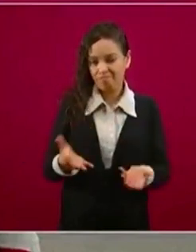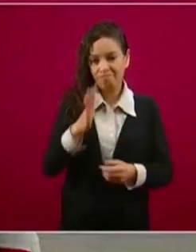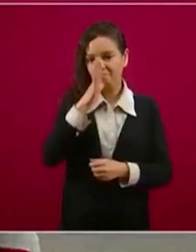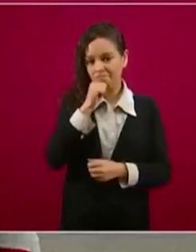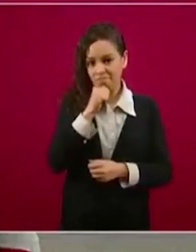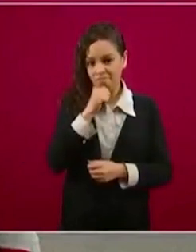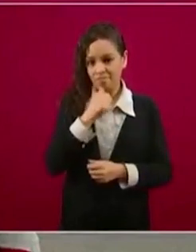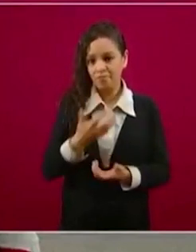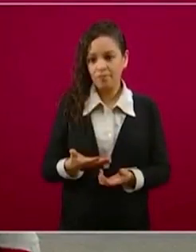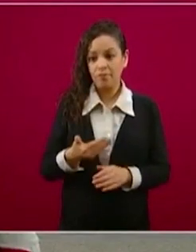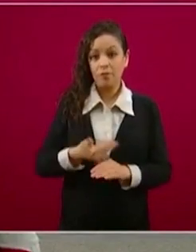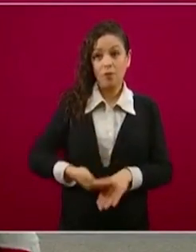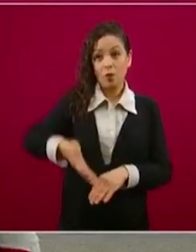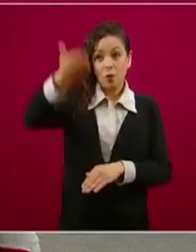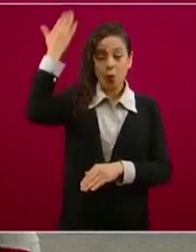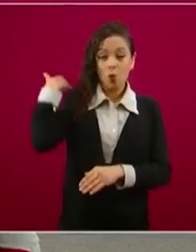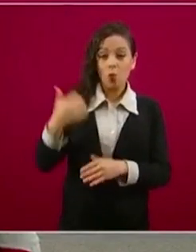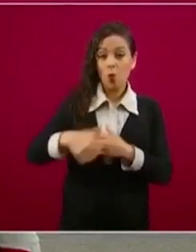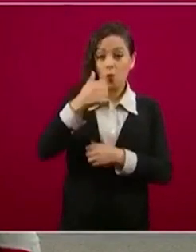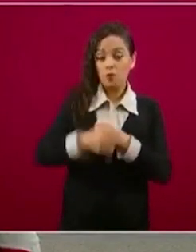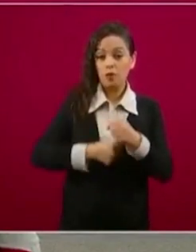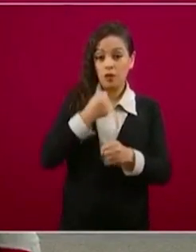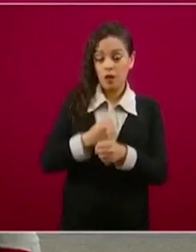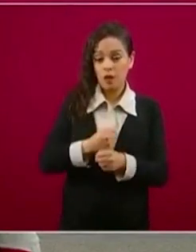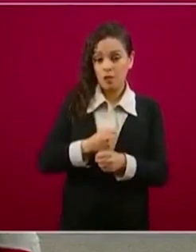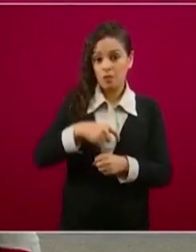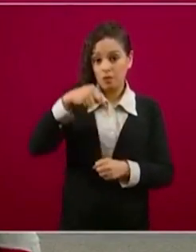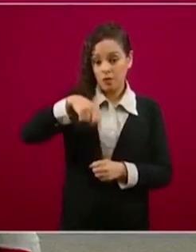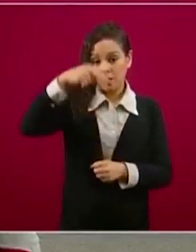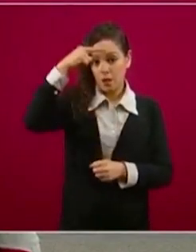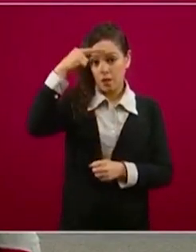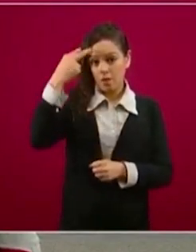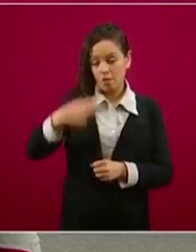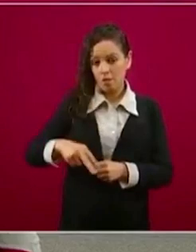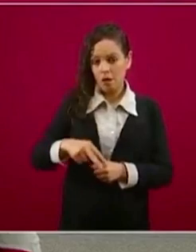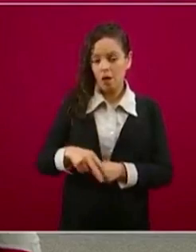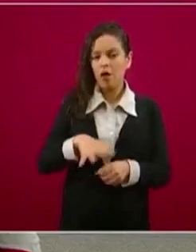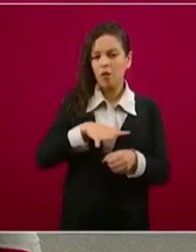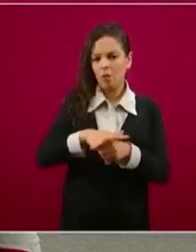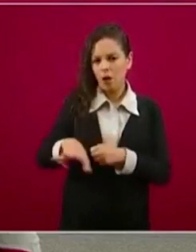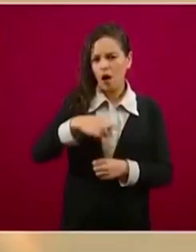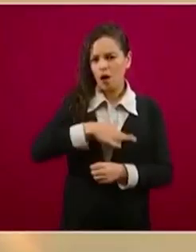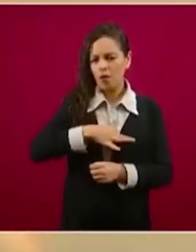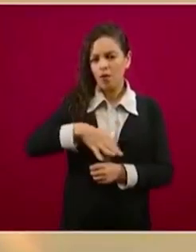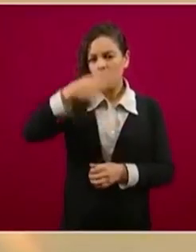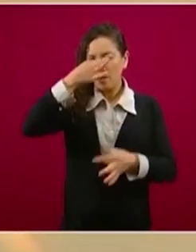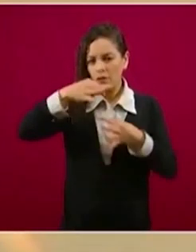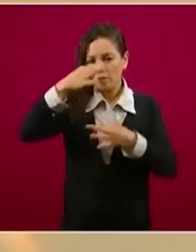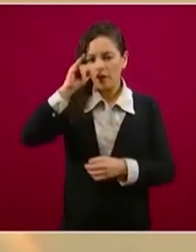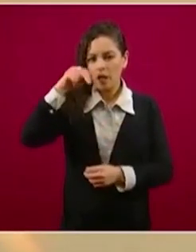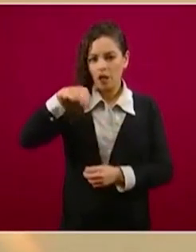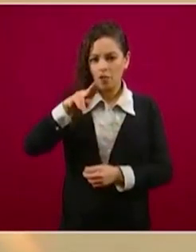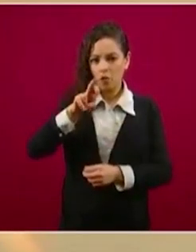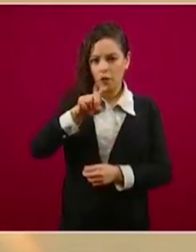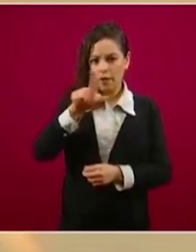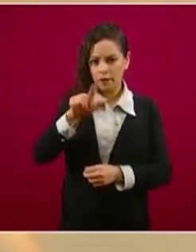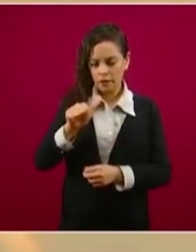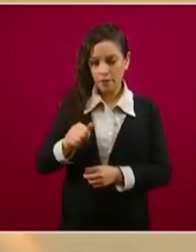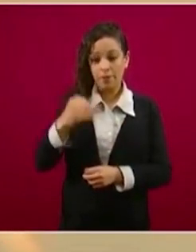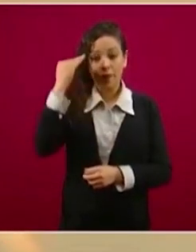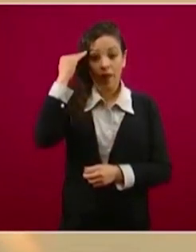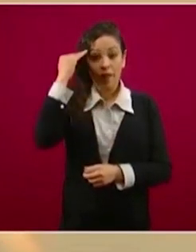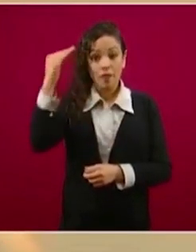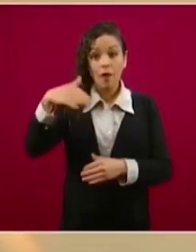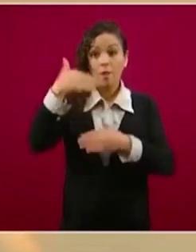la que vivimos hace 11 años en México, la que fue causada por influenza, suponemos que en el otoño y el invierno puede ser que